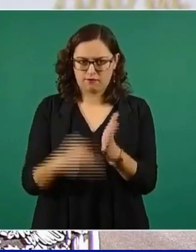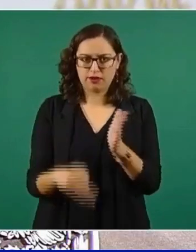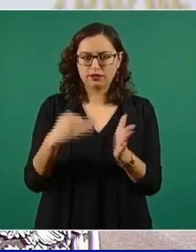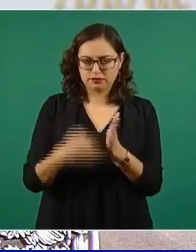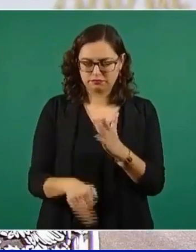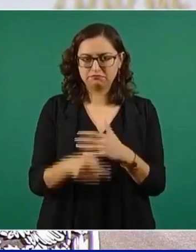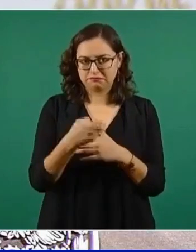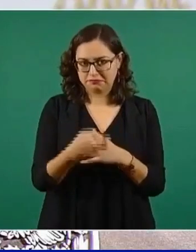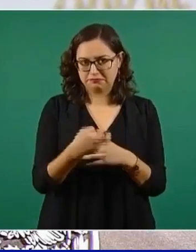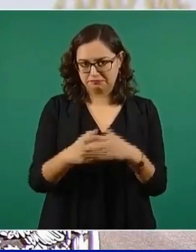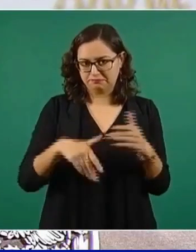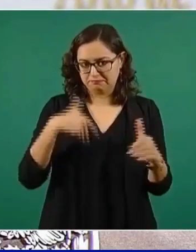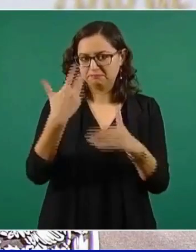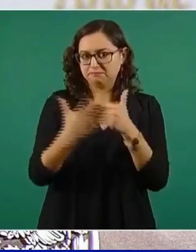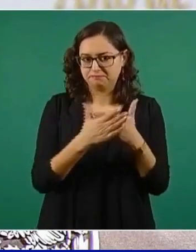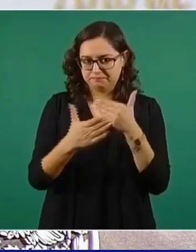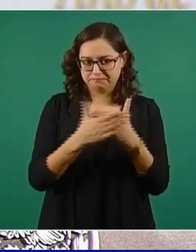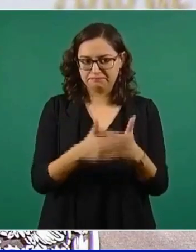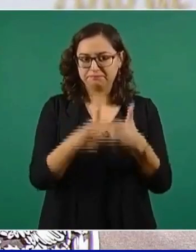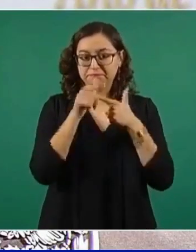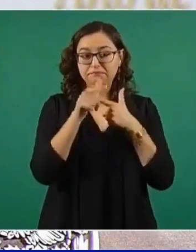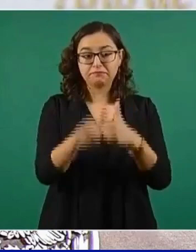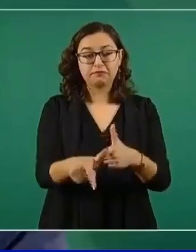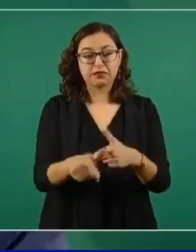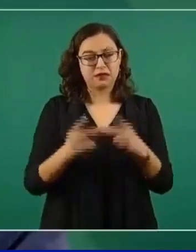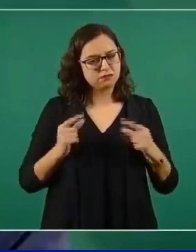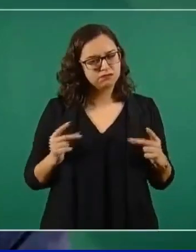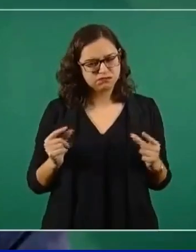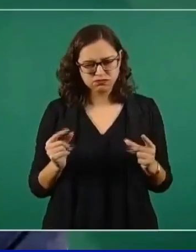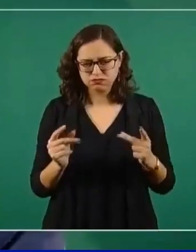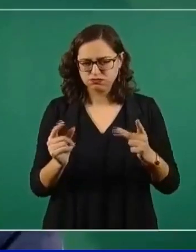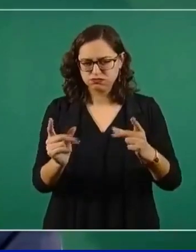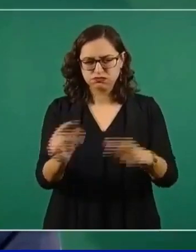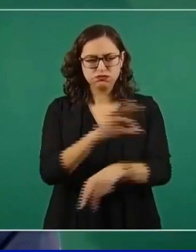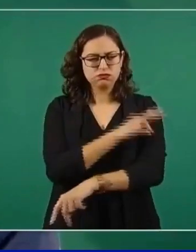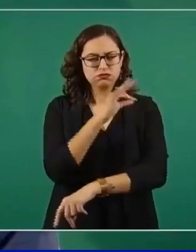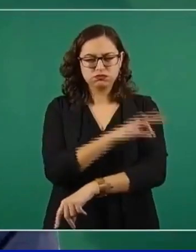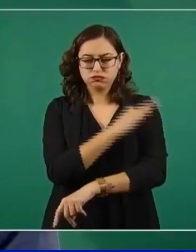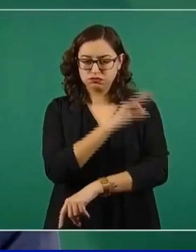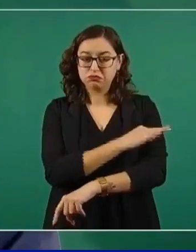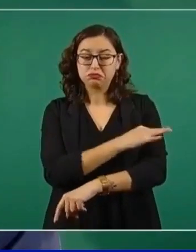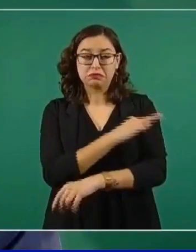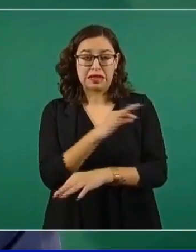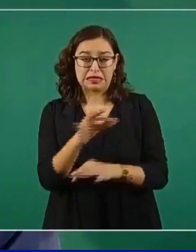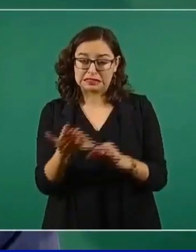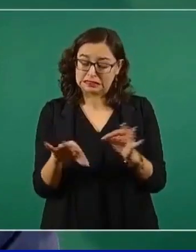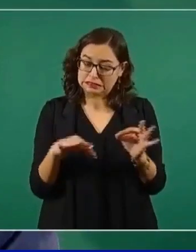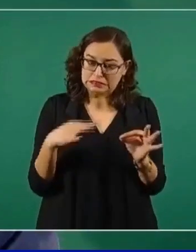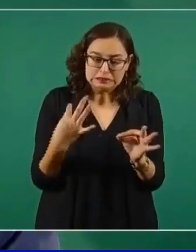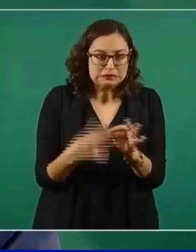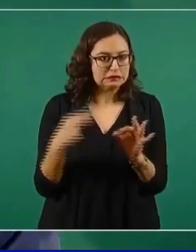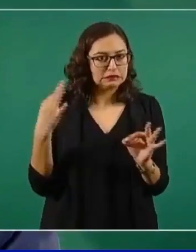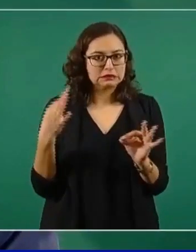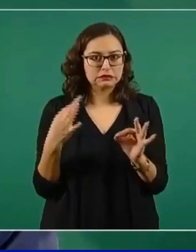Y yo espero que esto termine de ayudar